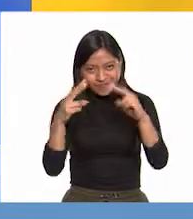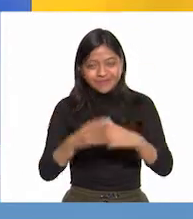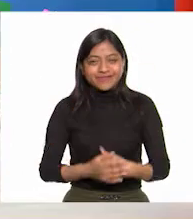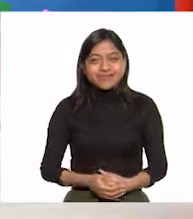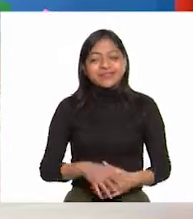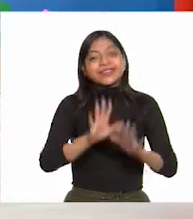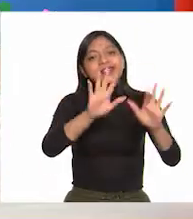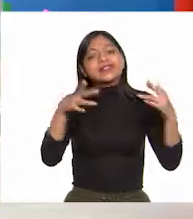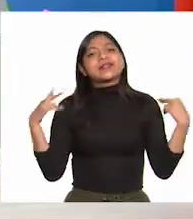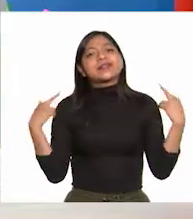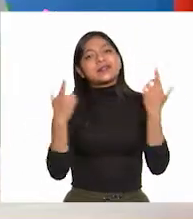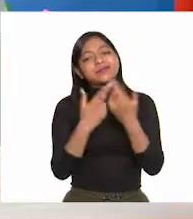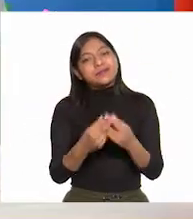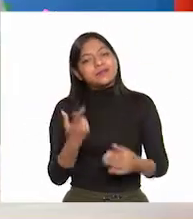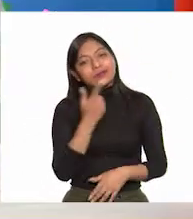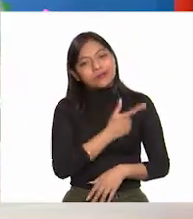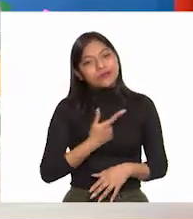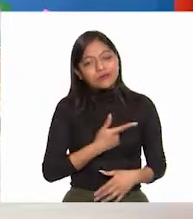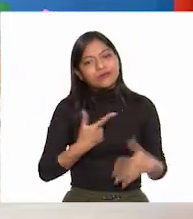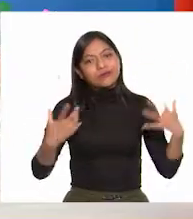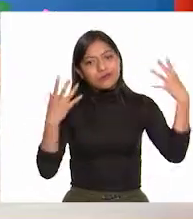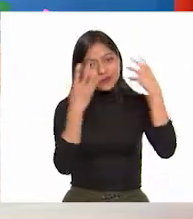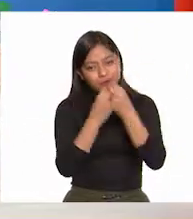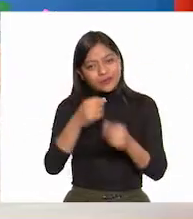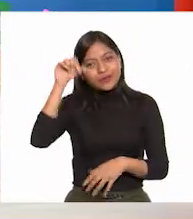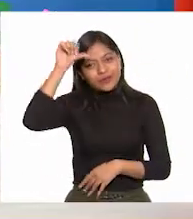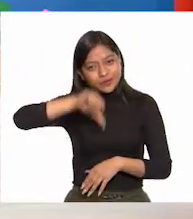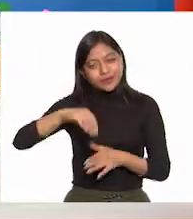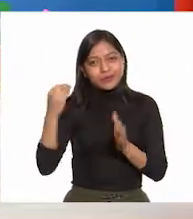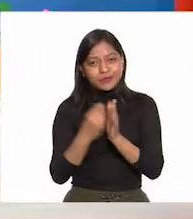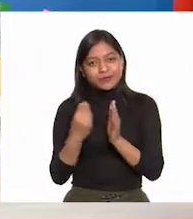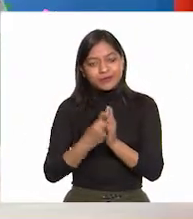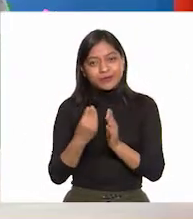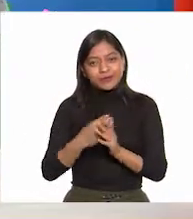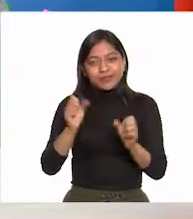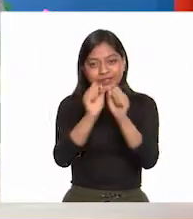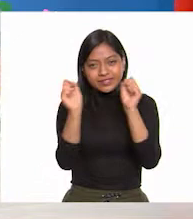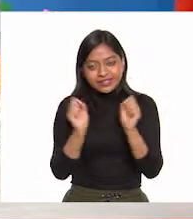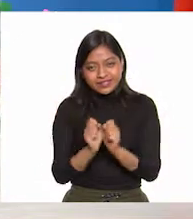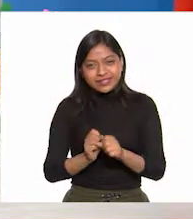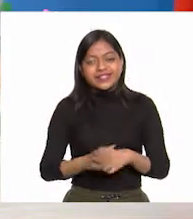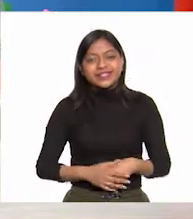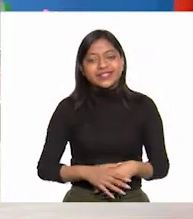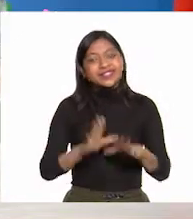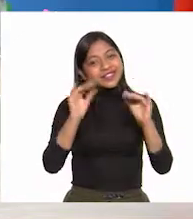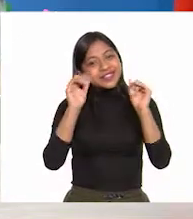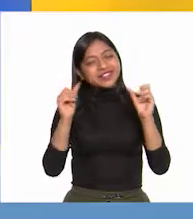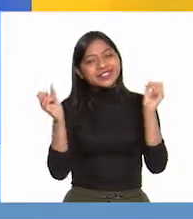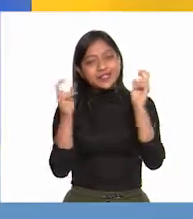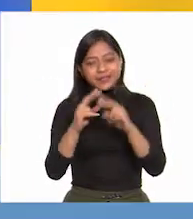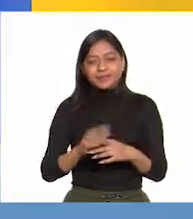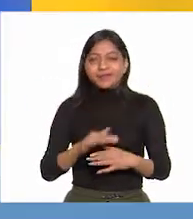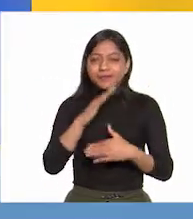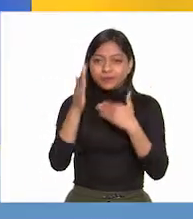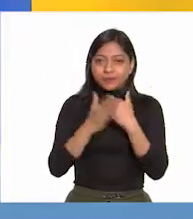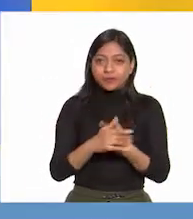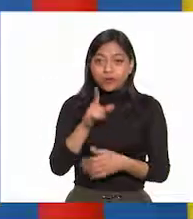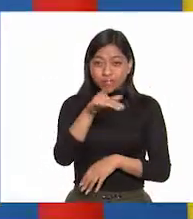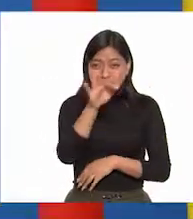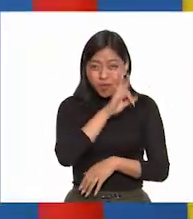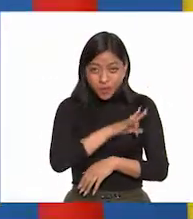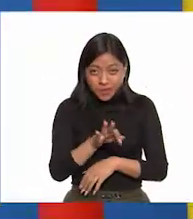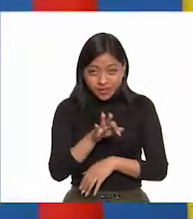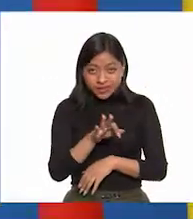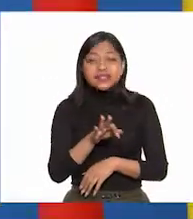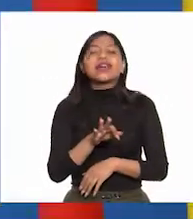Maestra Noemí Juárez, un gusto tenerte de vuelta en nuestro salón de clases. Nos vemos en la siguiente. Hasta la próxima, Jenny. Si te